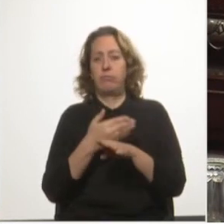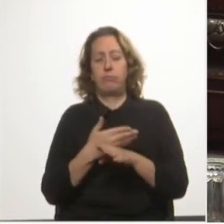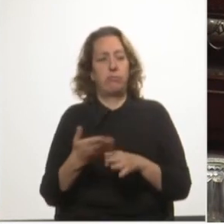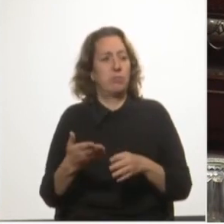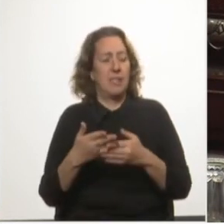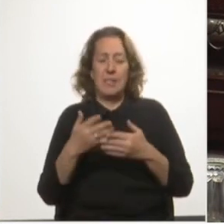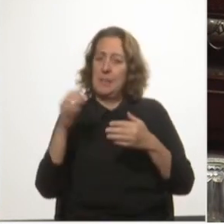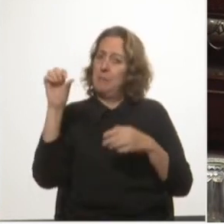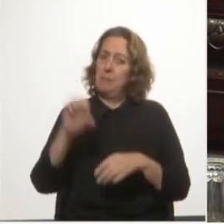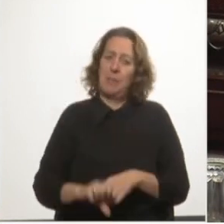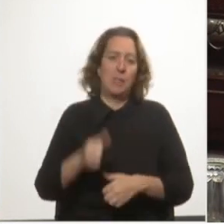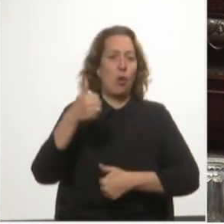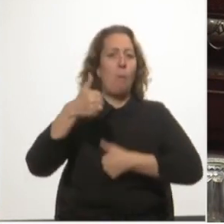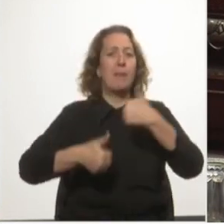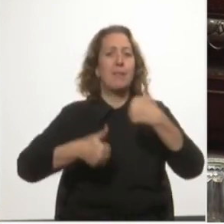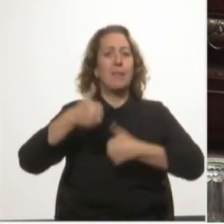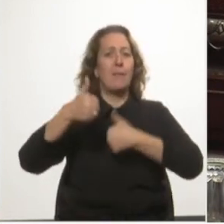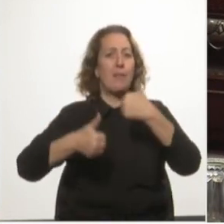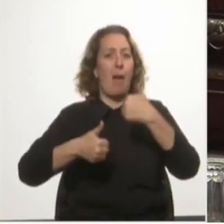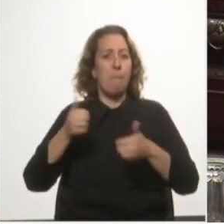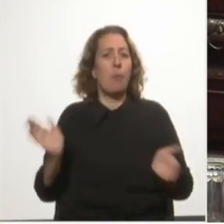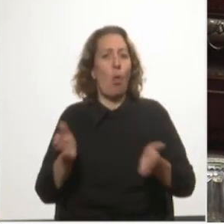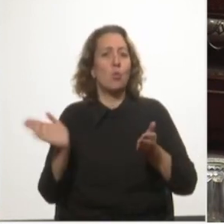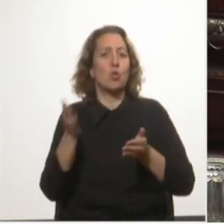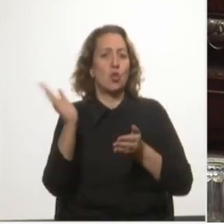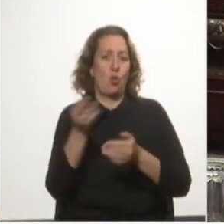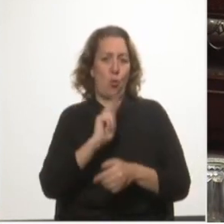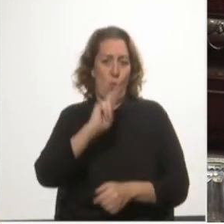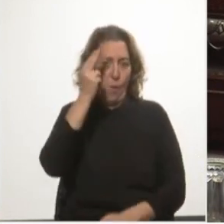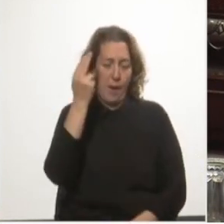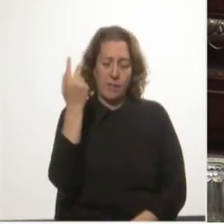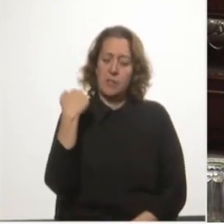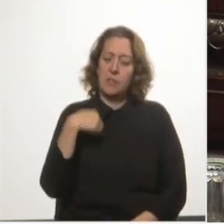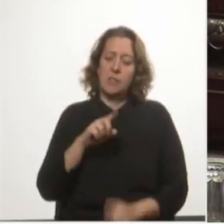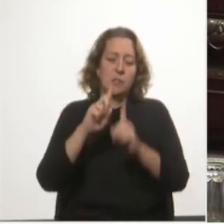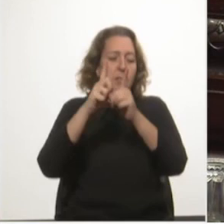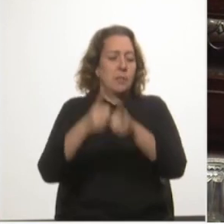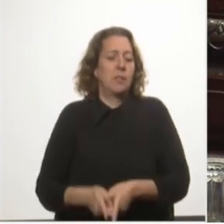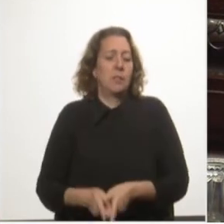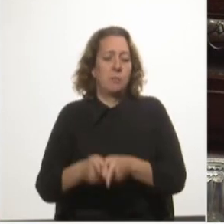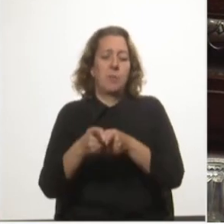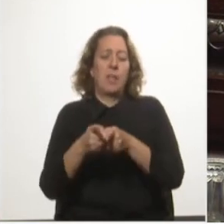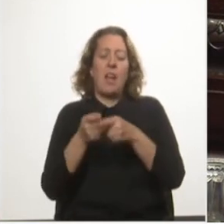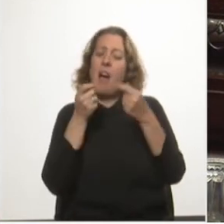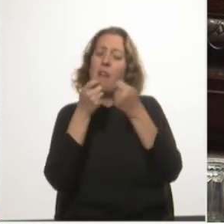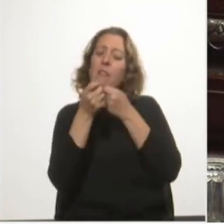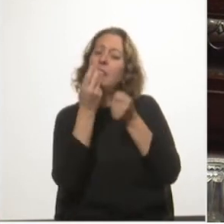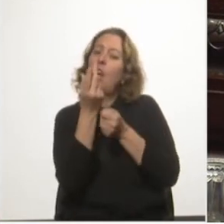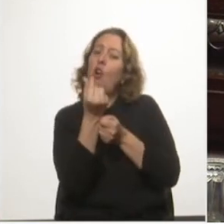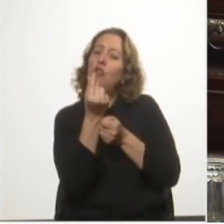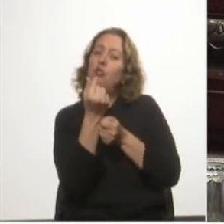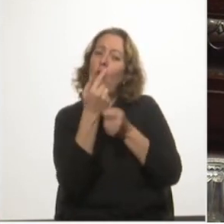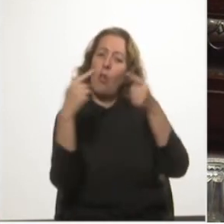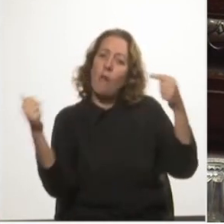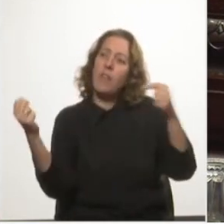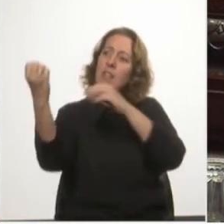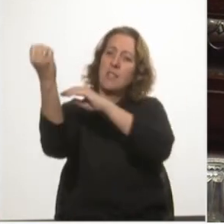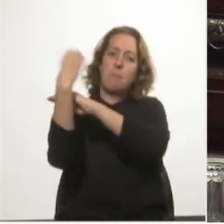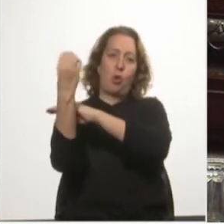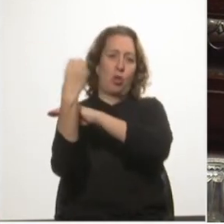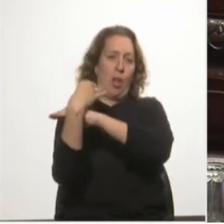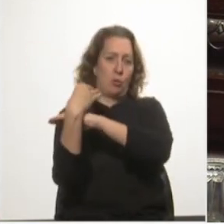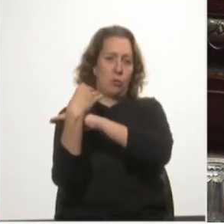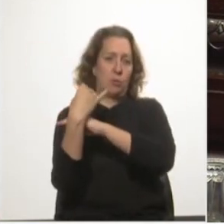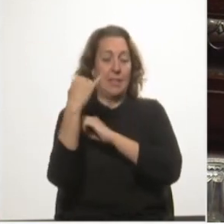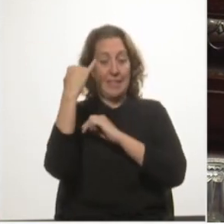competitividad de nuestra producción y se afecta el costo de los bienes importados. Si los costos portuarios